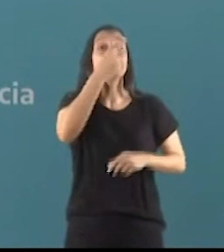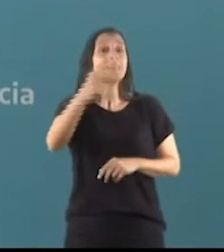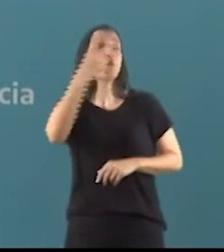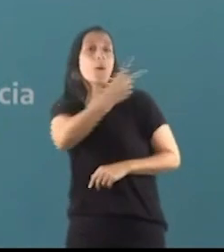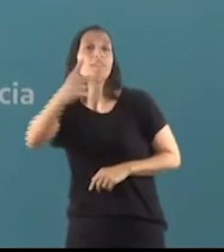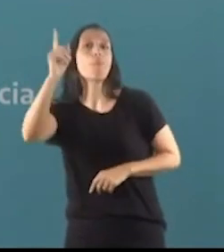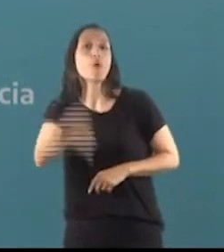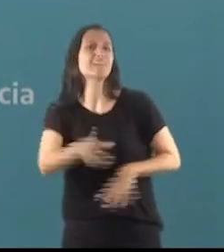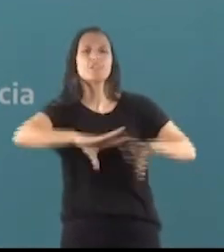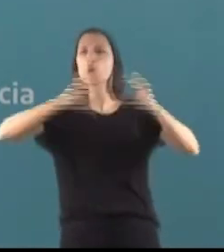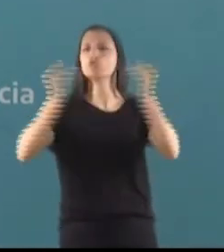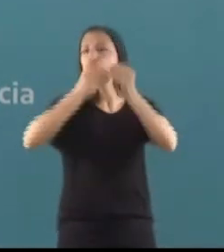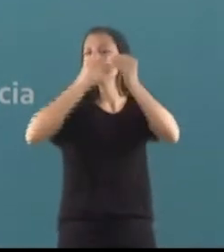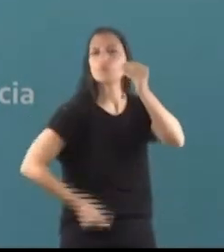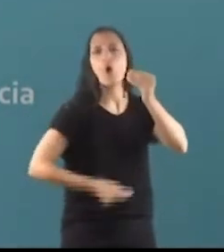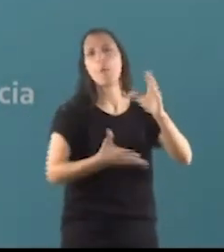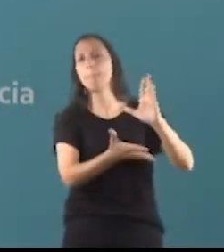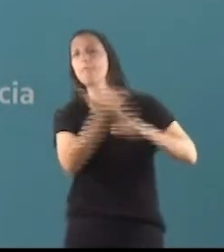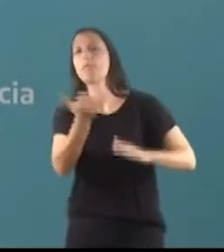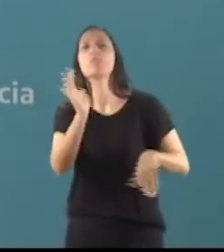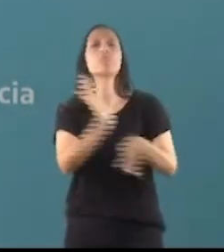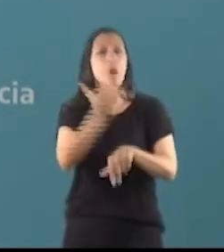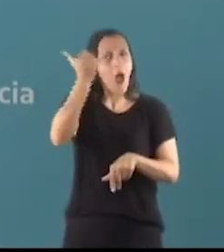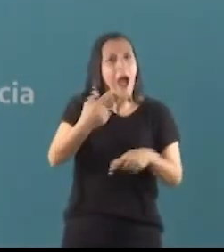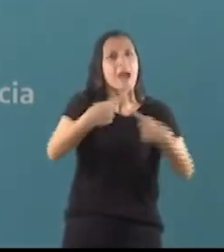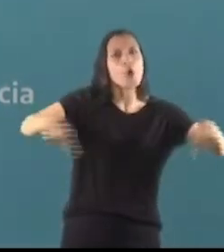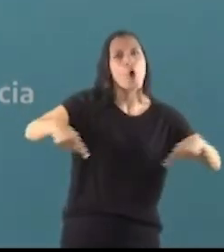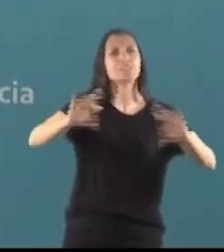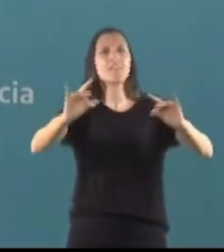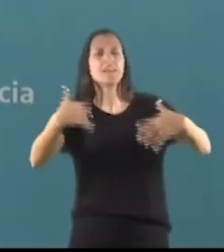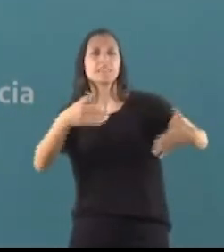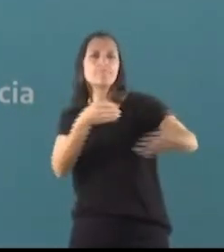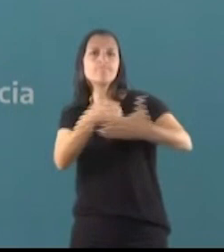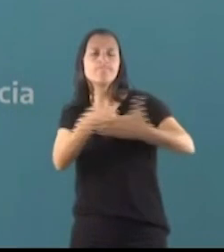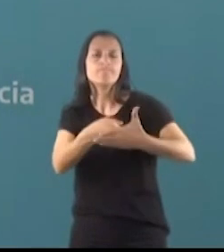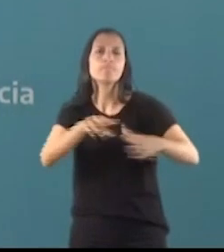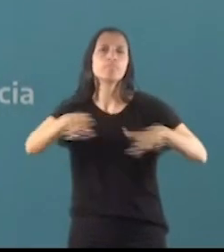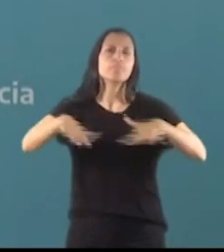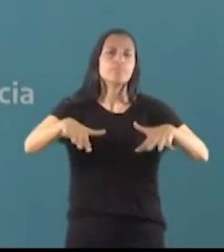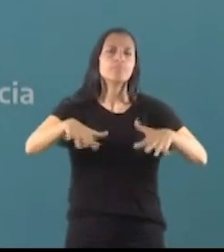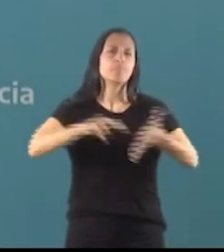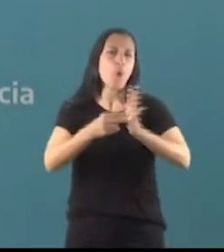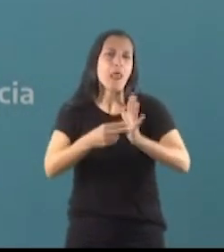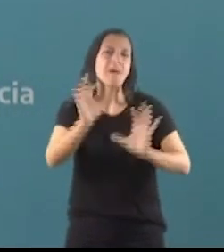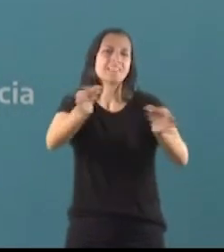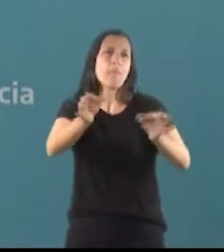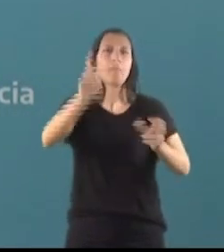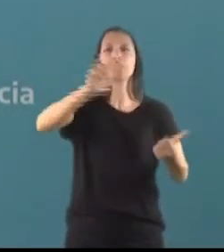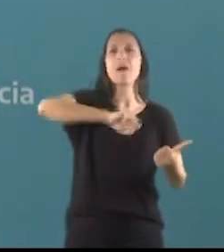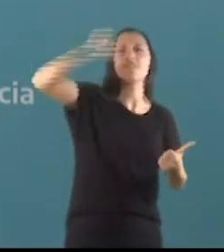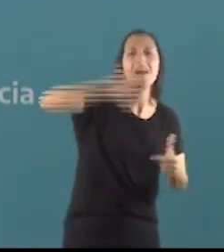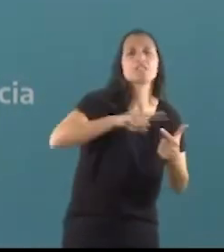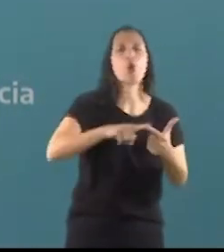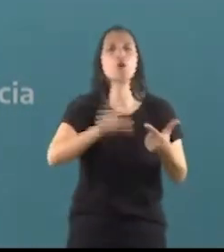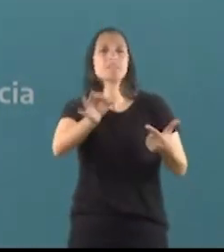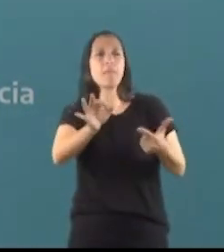esto nos habla de que a pesar de las dificultades que por supuesto estamos teniendo y que tenemos claro que tiene que ver con la cuestión de la inflación y con